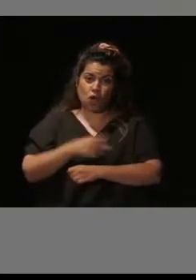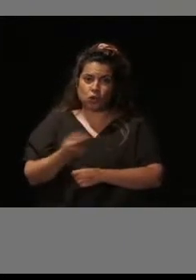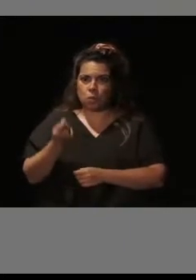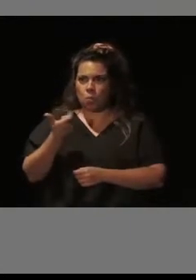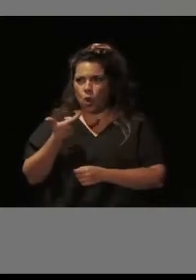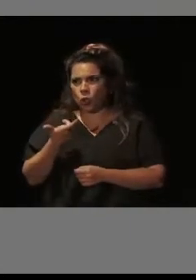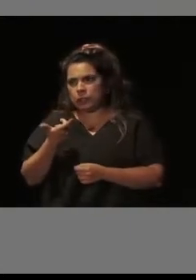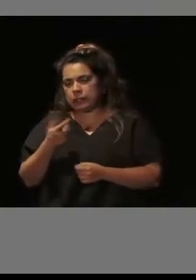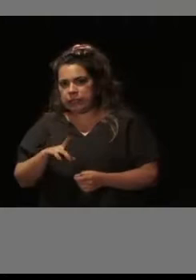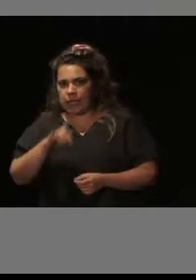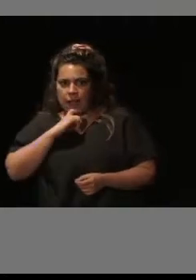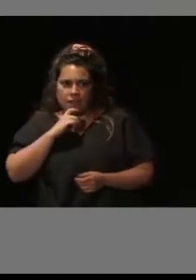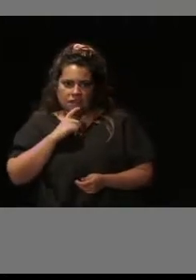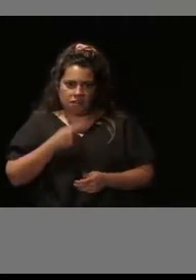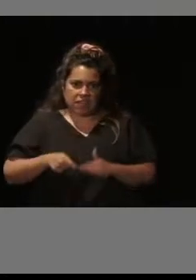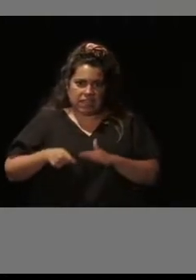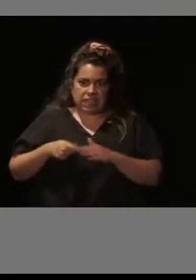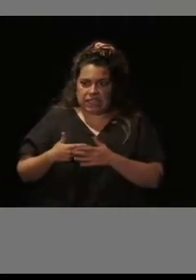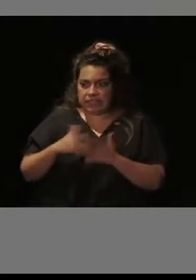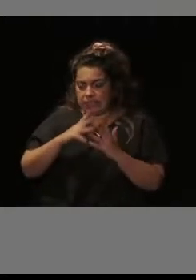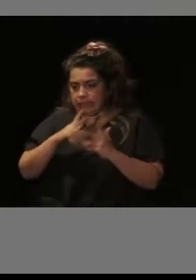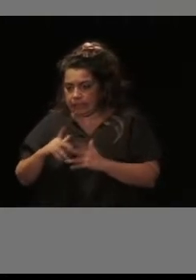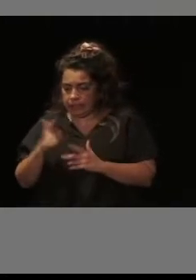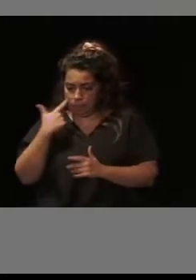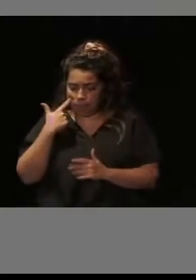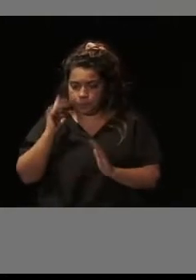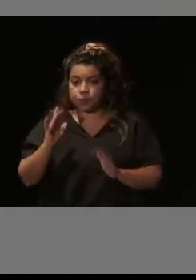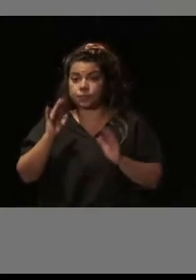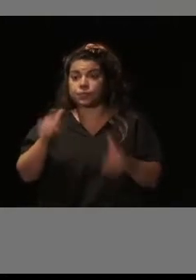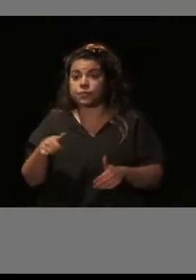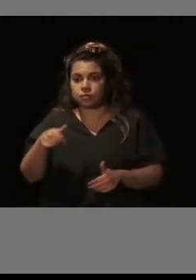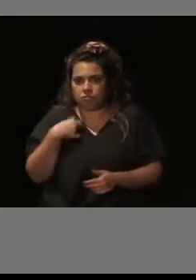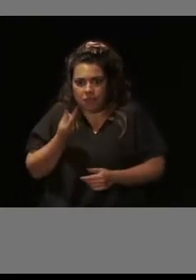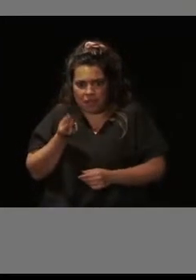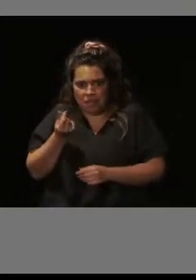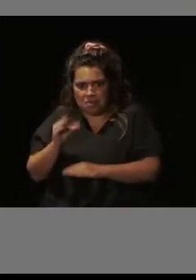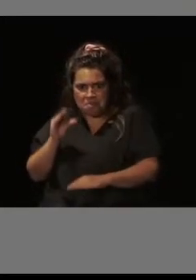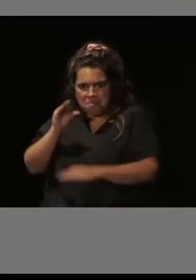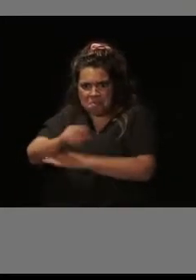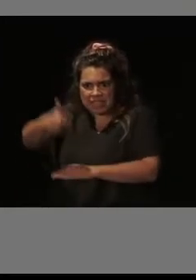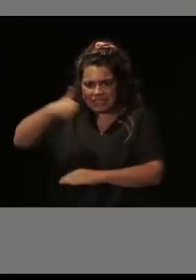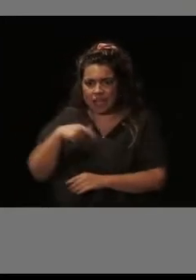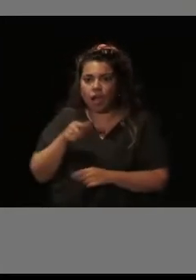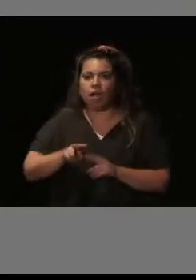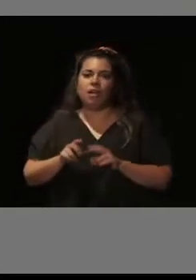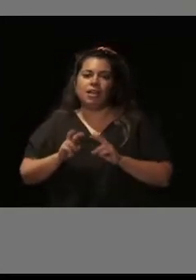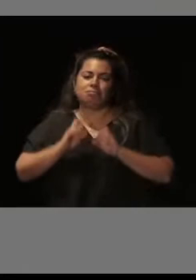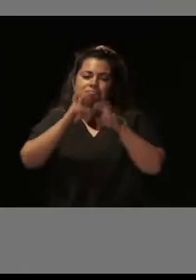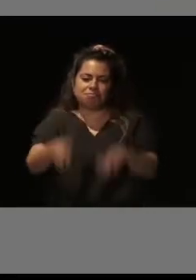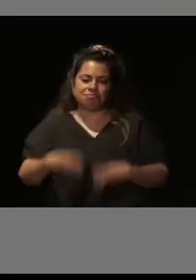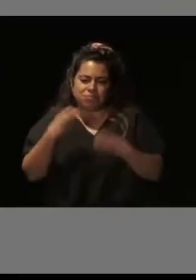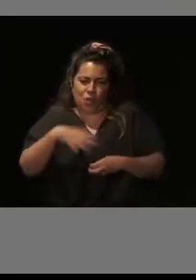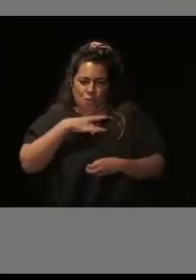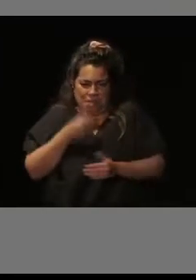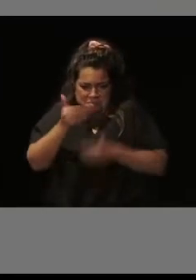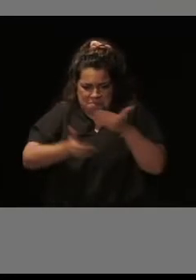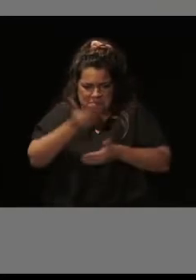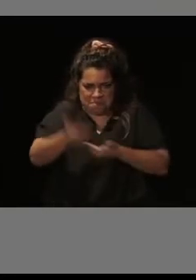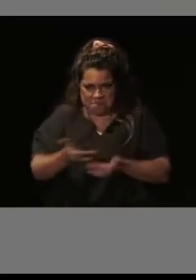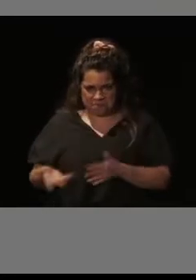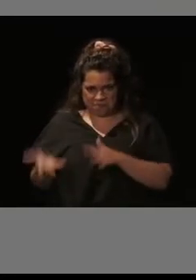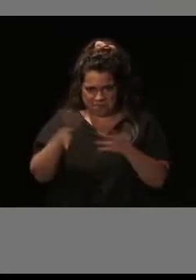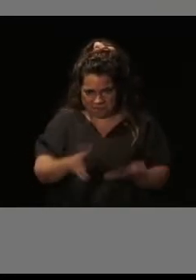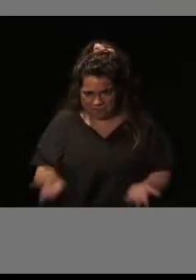y quedan un poco encima de la mesa. Pues el dinero ha llegado y las obras se pueden realizar, que al final es lo que todos queremos, que se mejore la